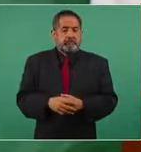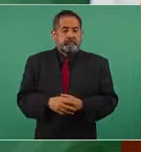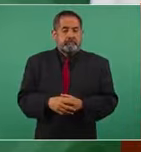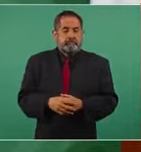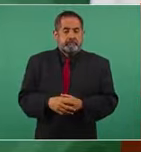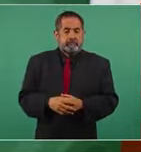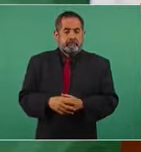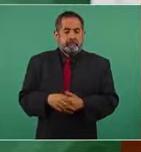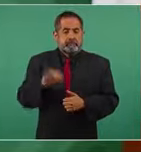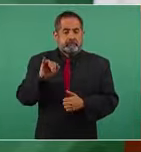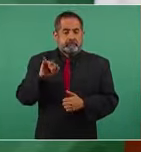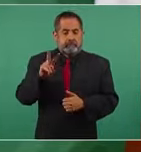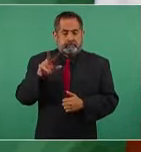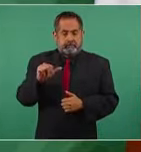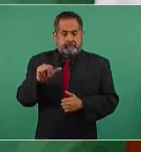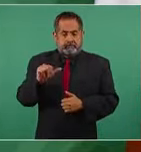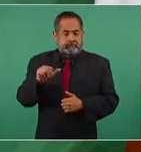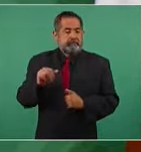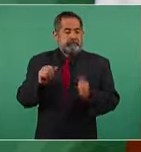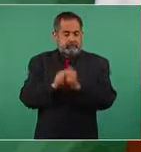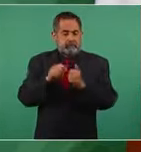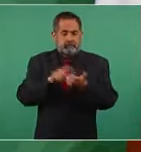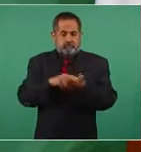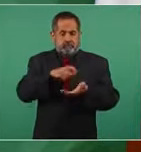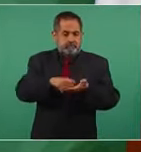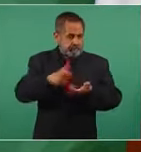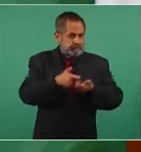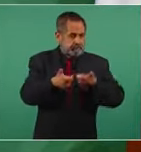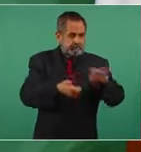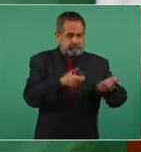El IVA, que tiene que ver con el consumo,